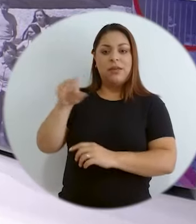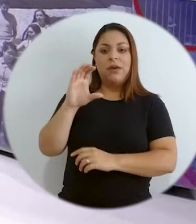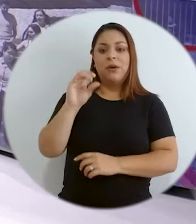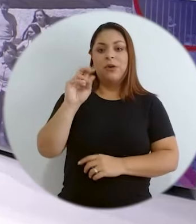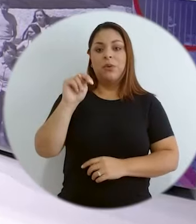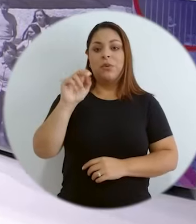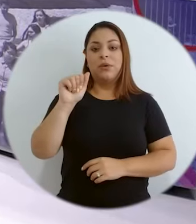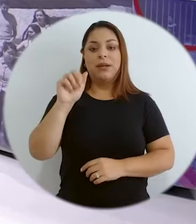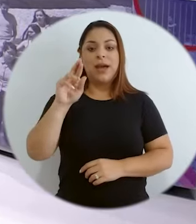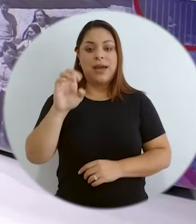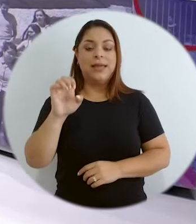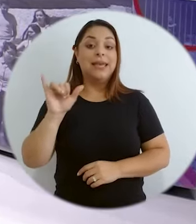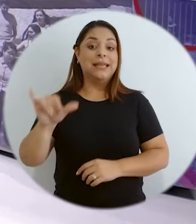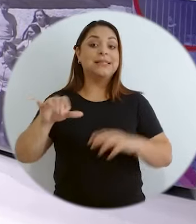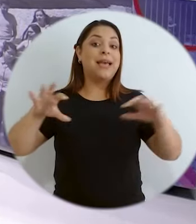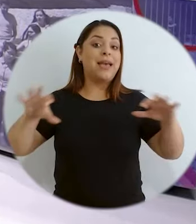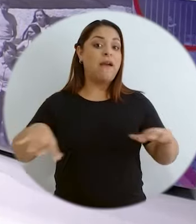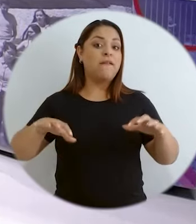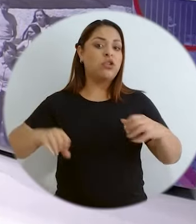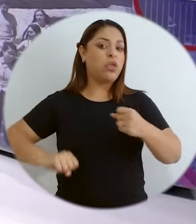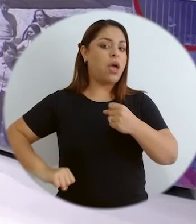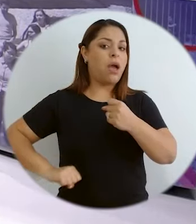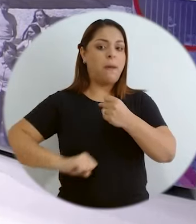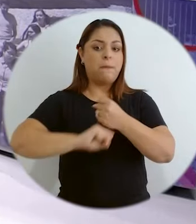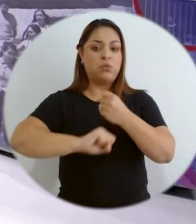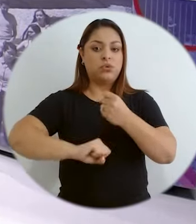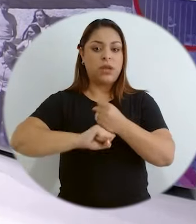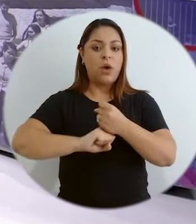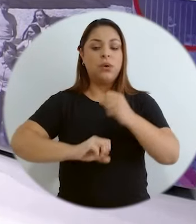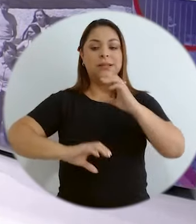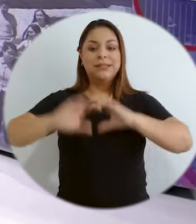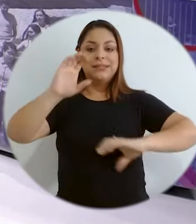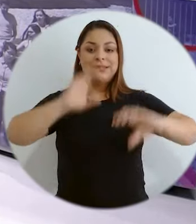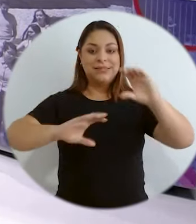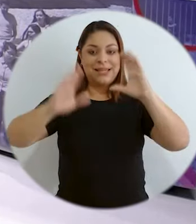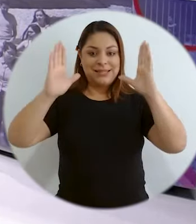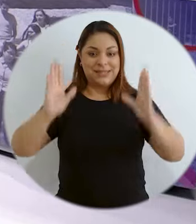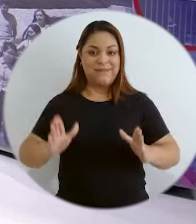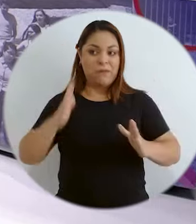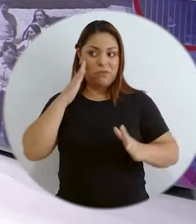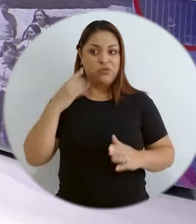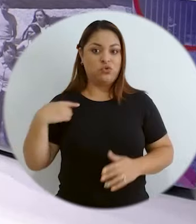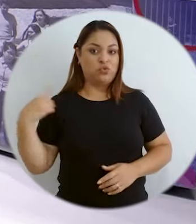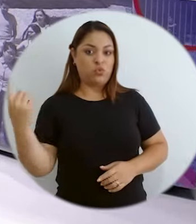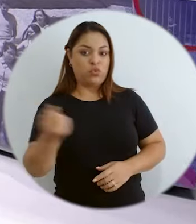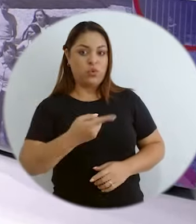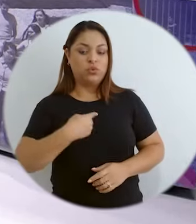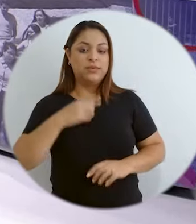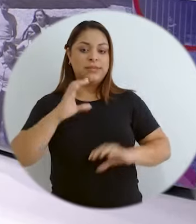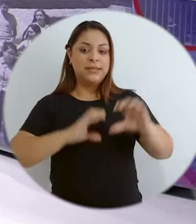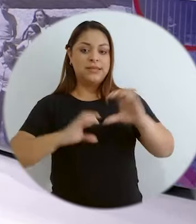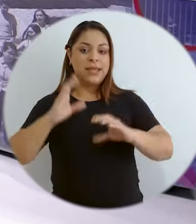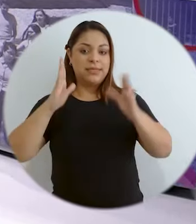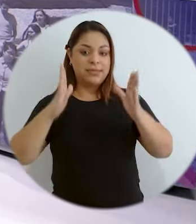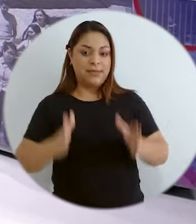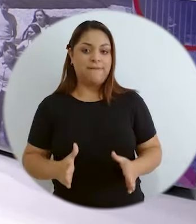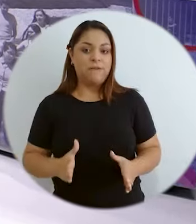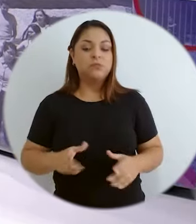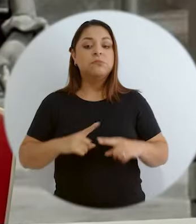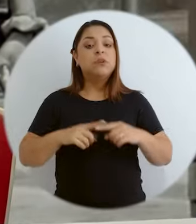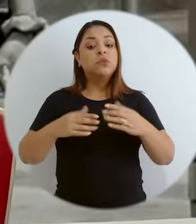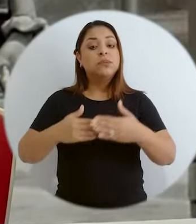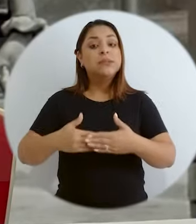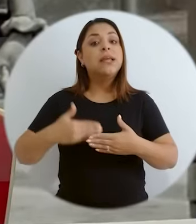Conare es como un evento que está muy apoyado en la parte científica, porque todos somos muy científicos, sin embargo,